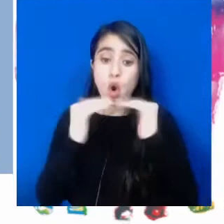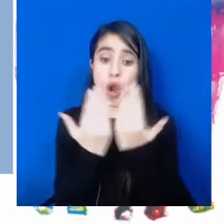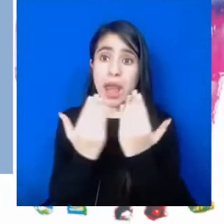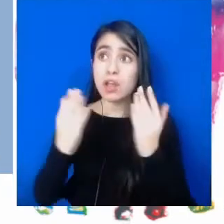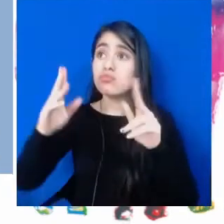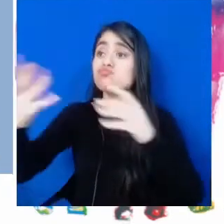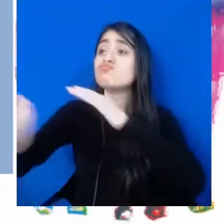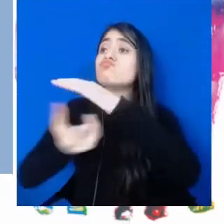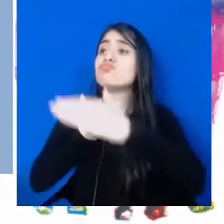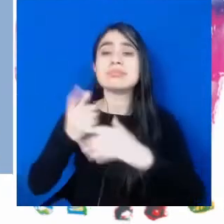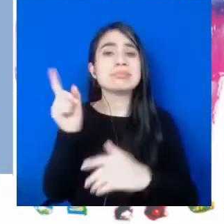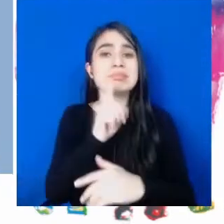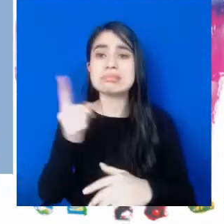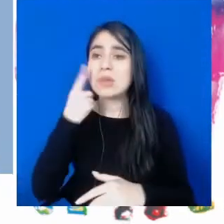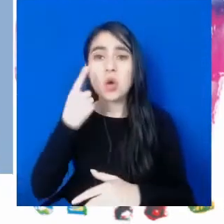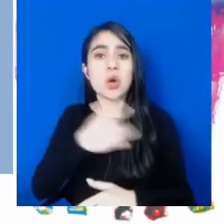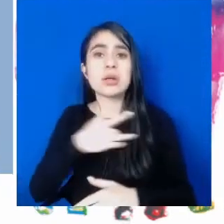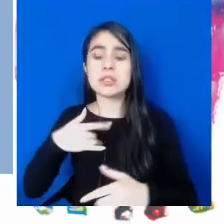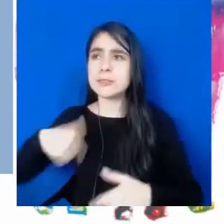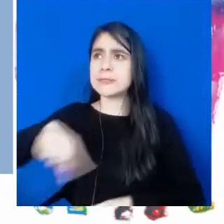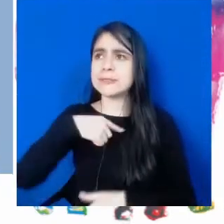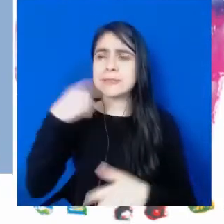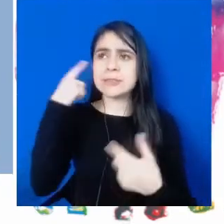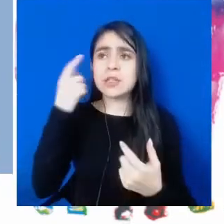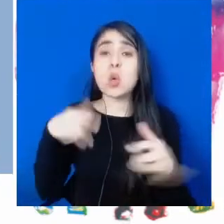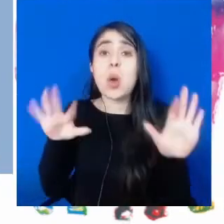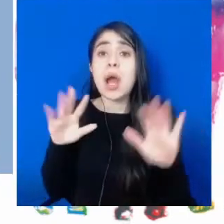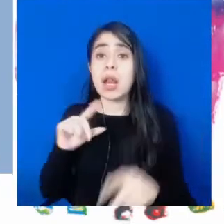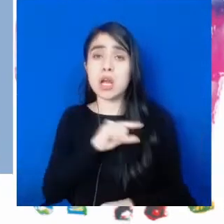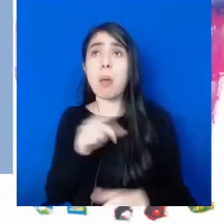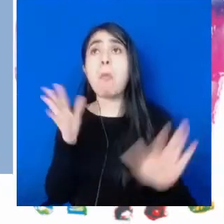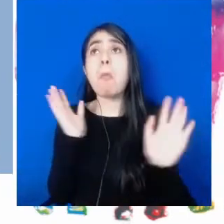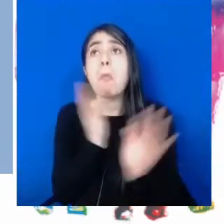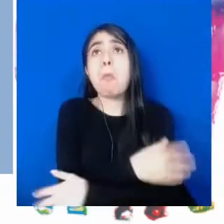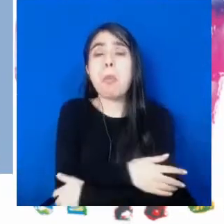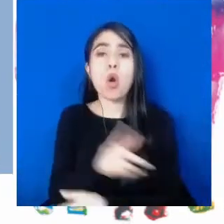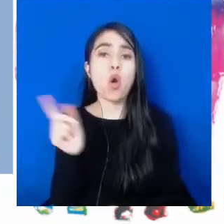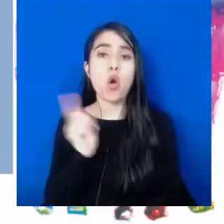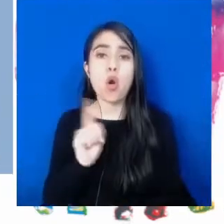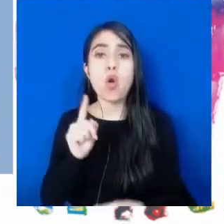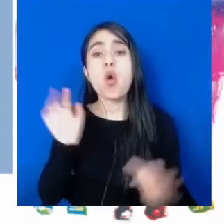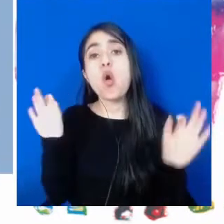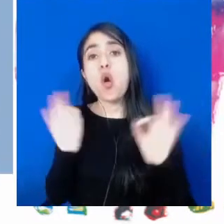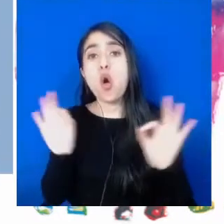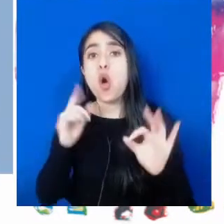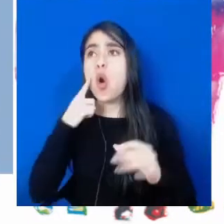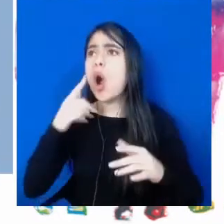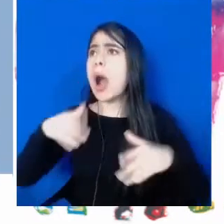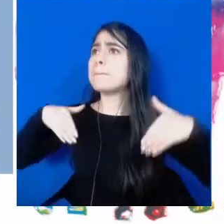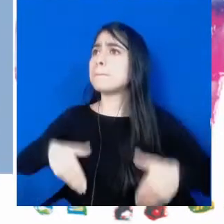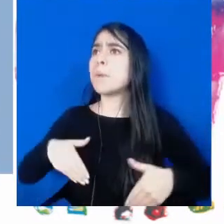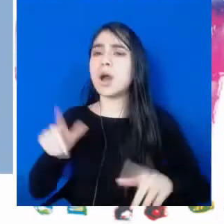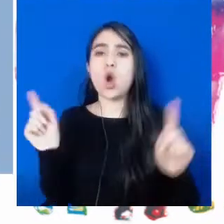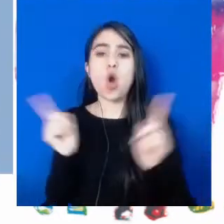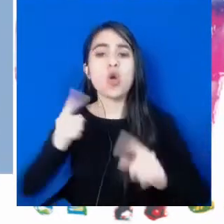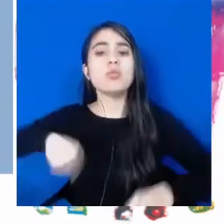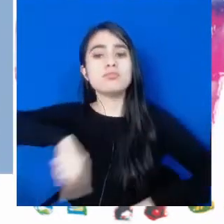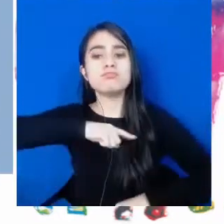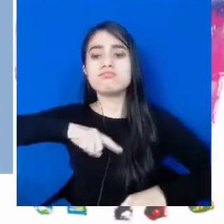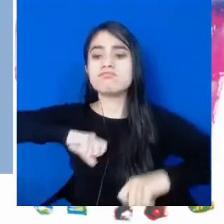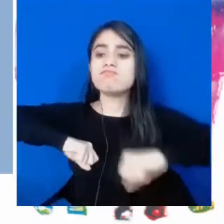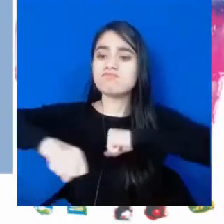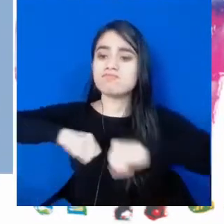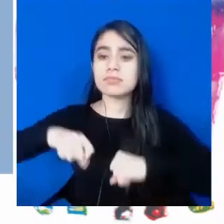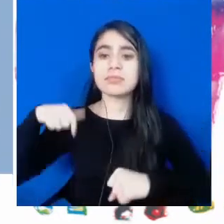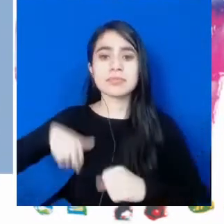obligó a una única respuesta, no quedarnos con los brazos cruzados, no dejarnos las manos quietas, y por eso hoy,